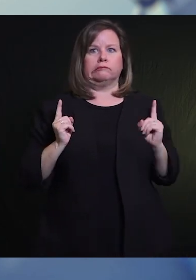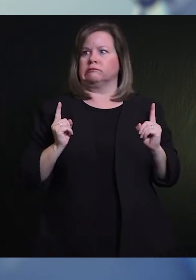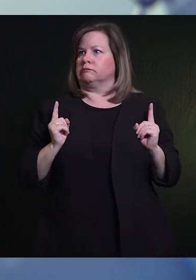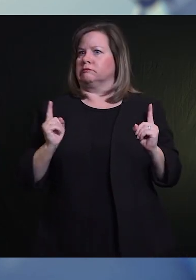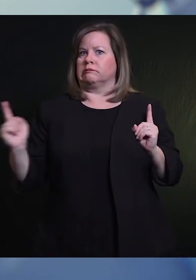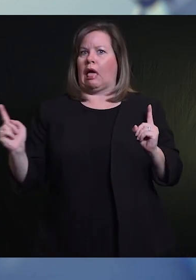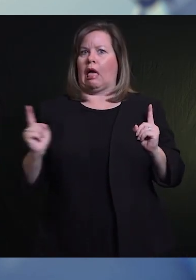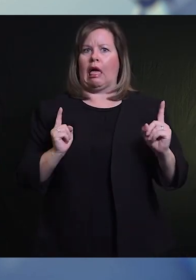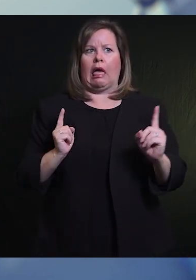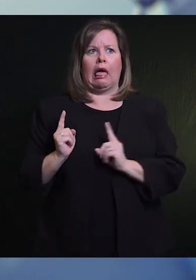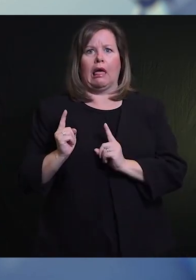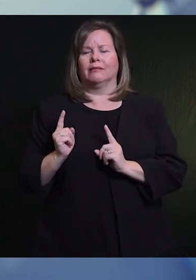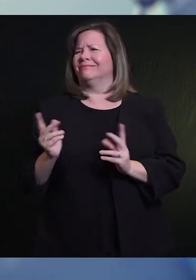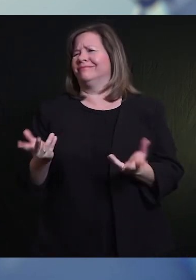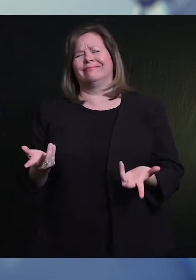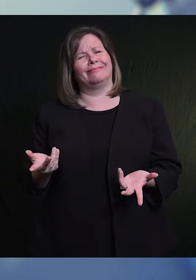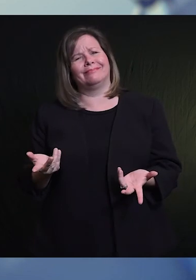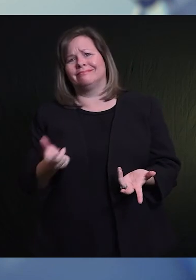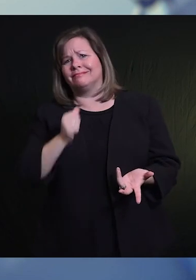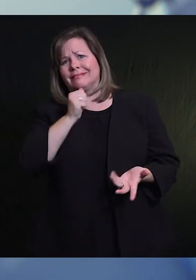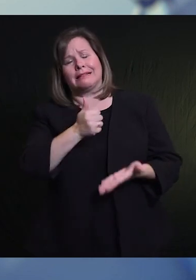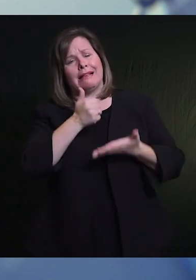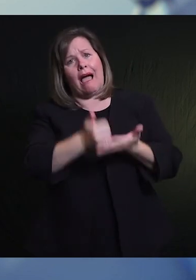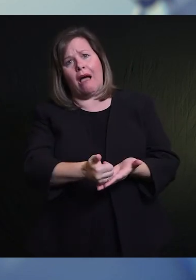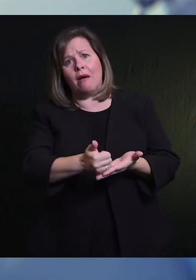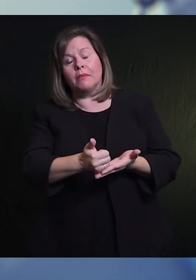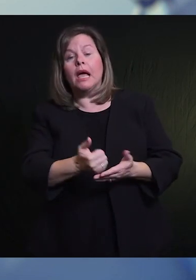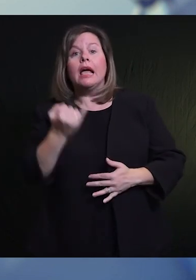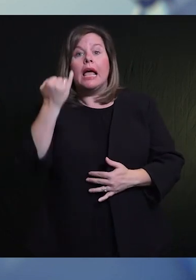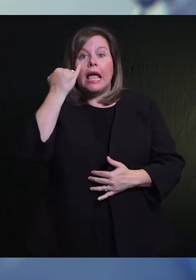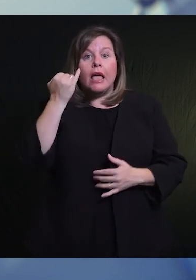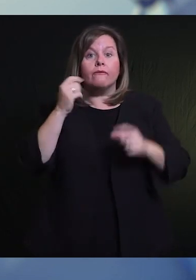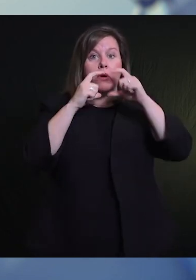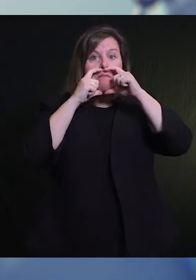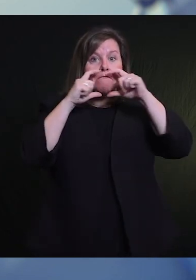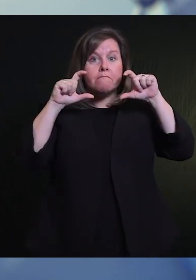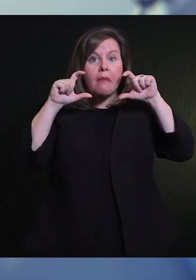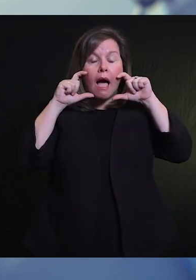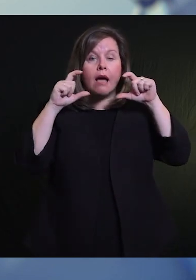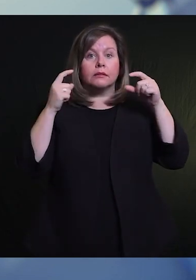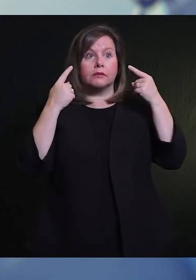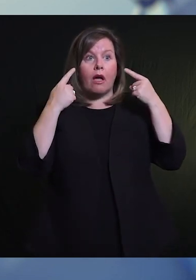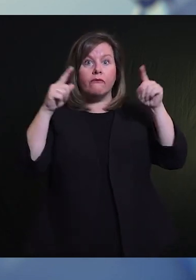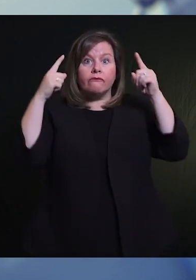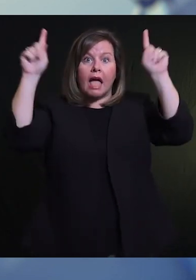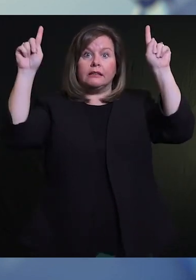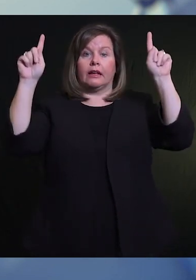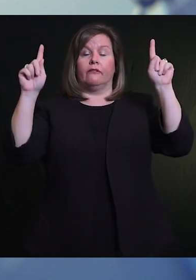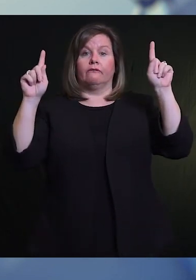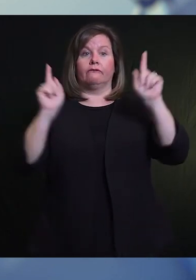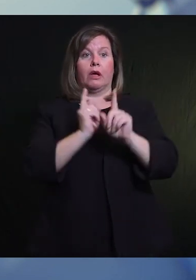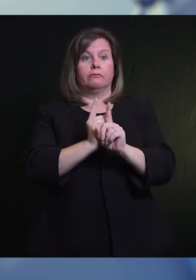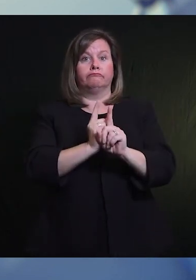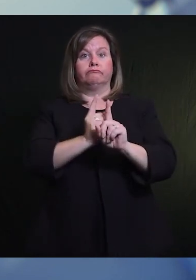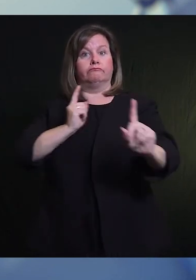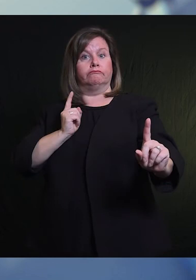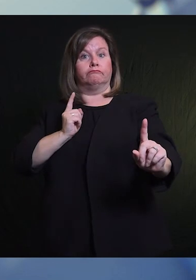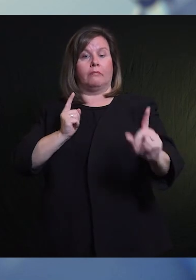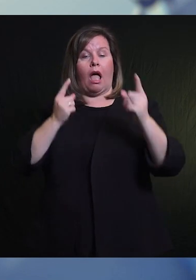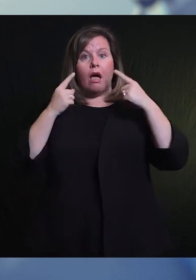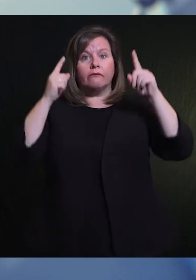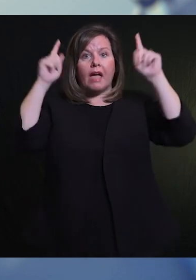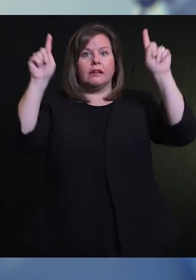si decides a ir a una protesta, por favor hazlo pacíficamente. Por favor evita demasiado ser cano de la proximidad a